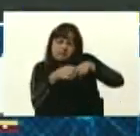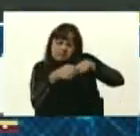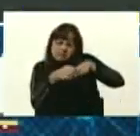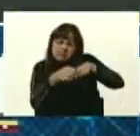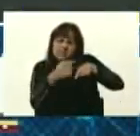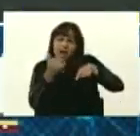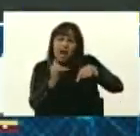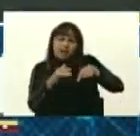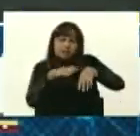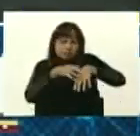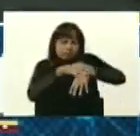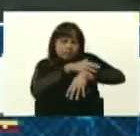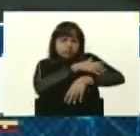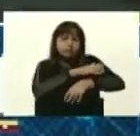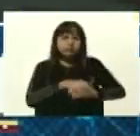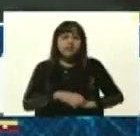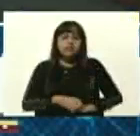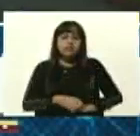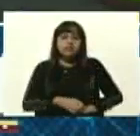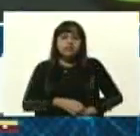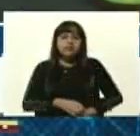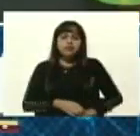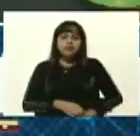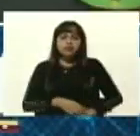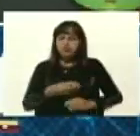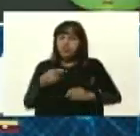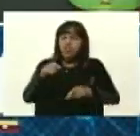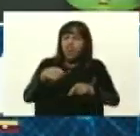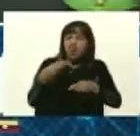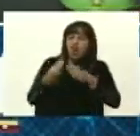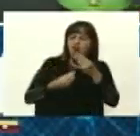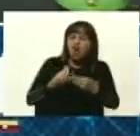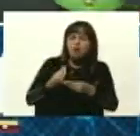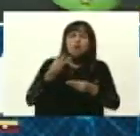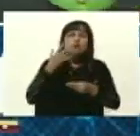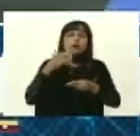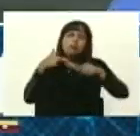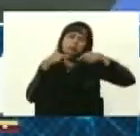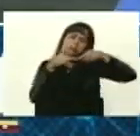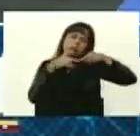hongo tiene un índice de oxidación. ¿Cómo se aplica eso un hongo, por ejemplo?